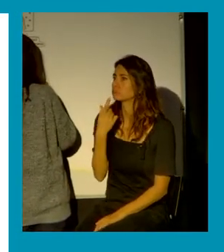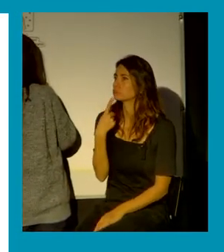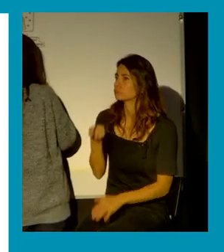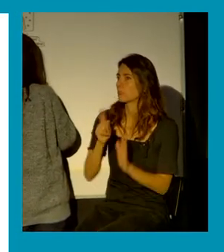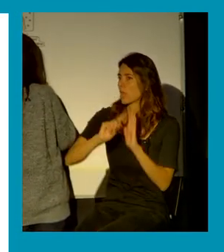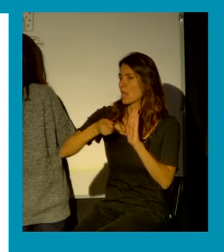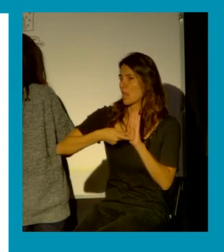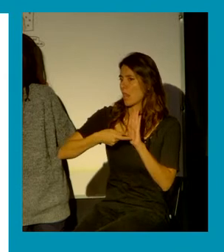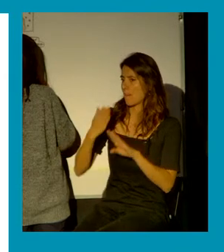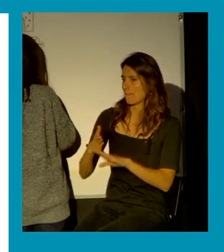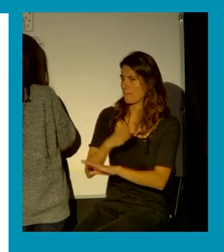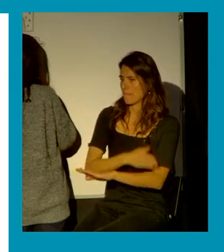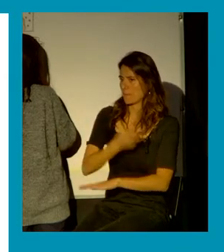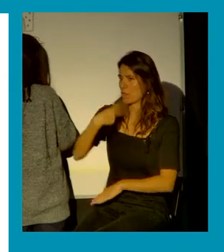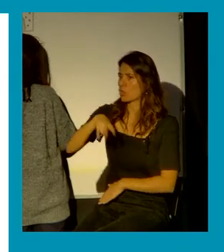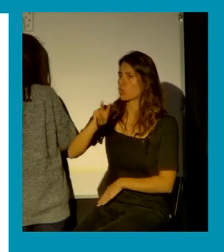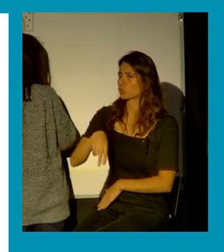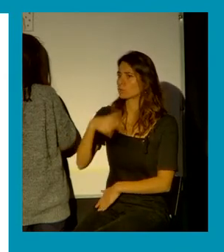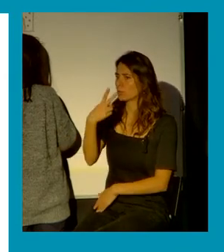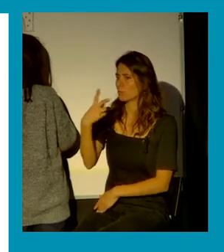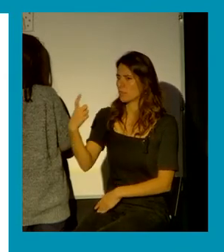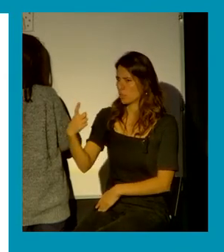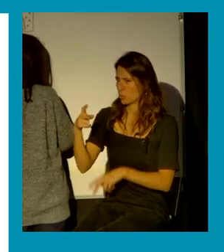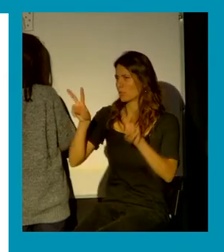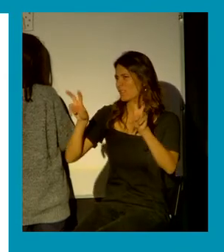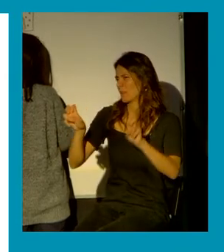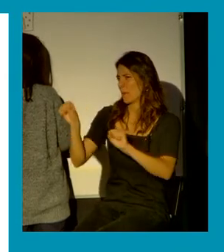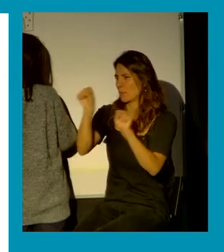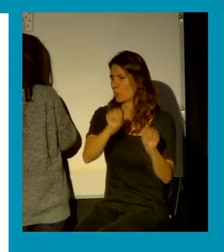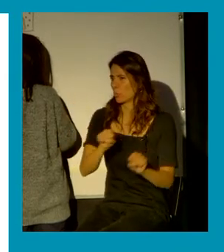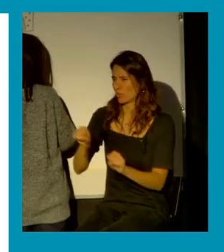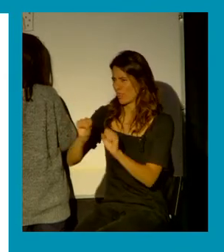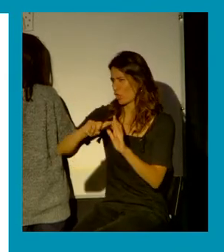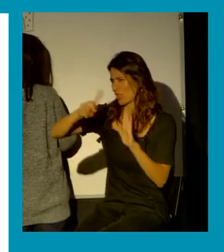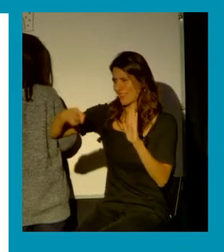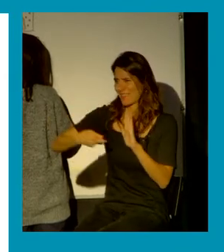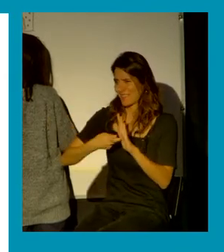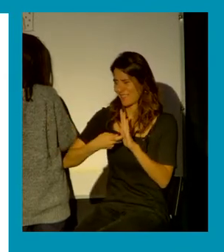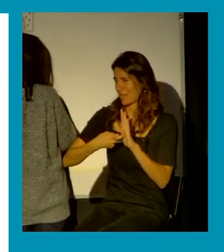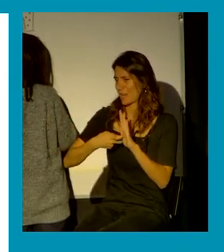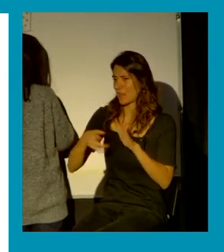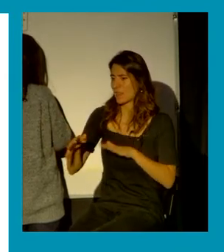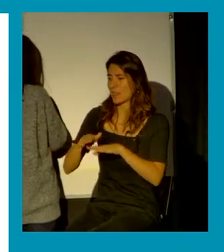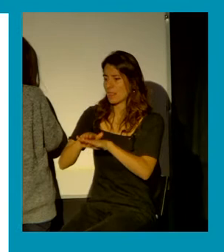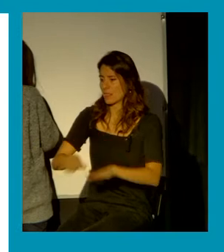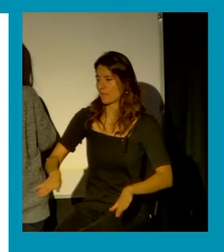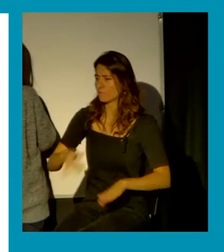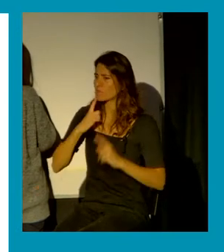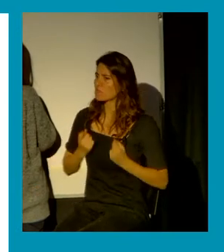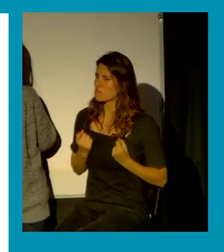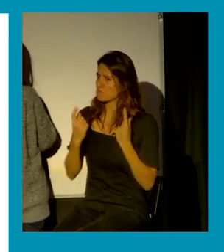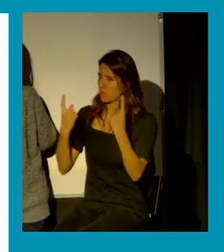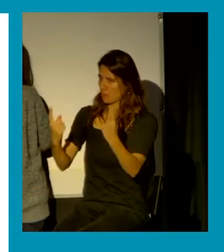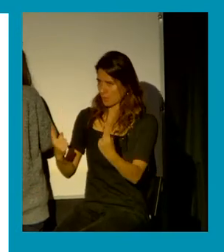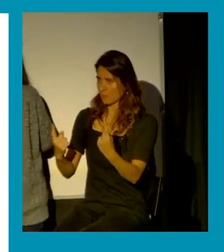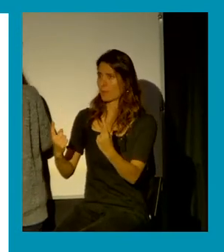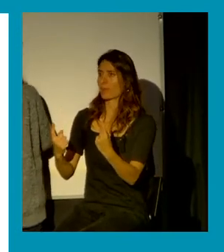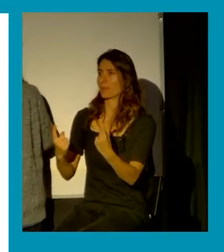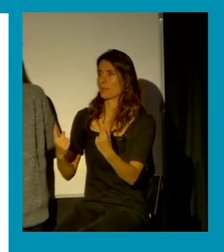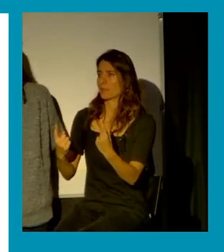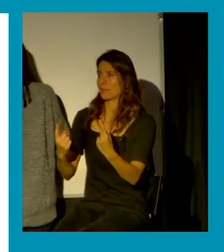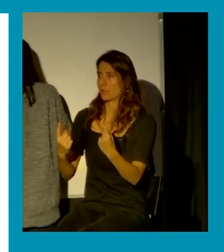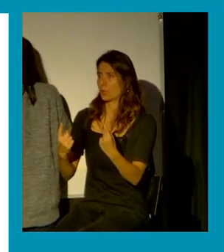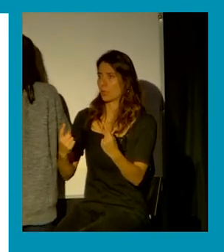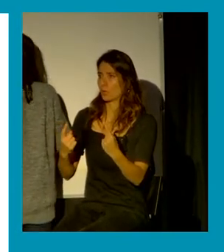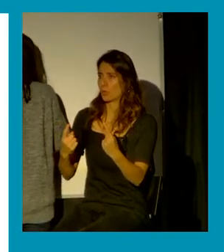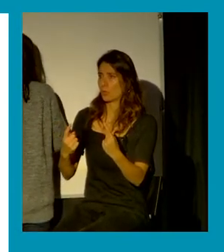al año 2021 de protección integral a la infancia que por primera vez, y esto sí que nos puede ayudar, suspende el régimen de custodia o